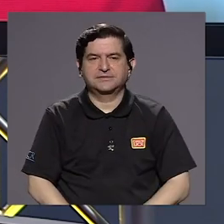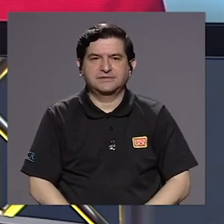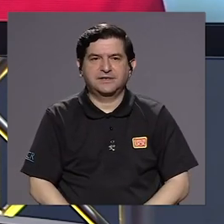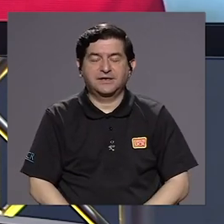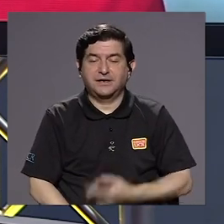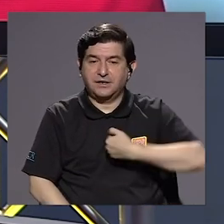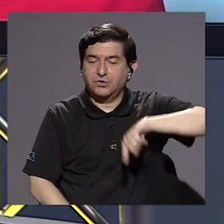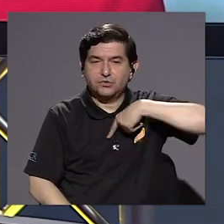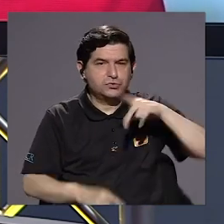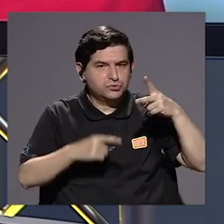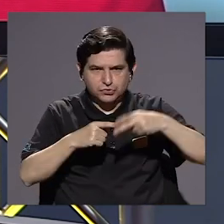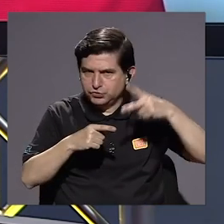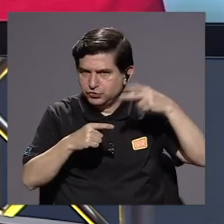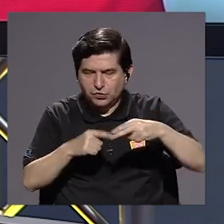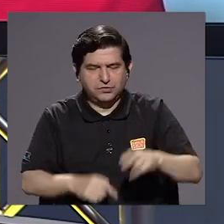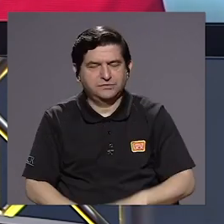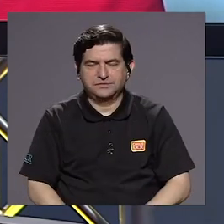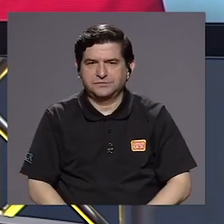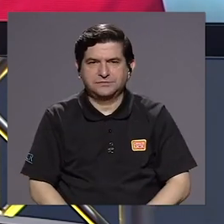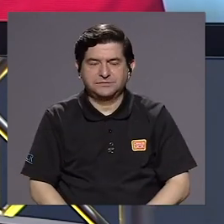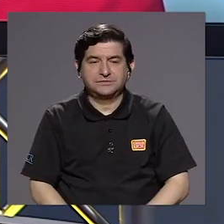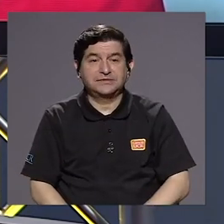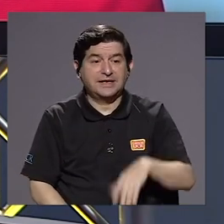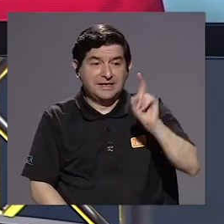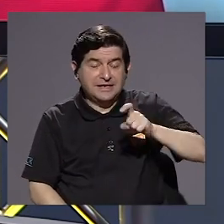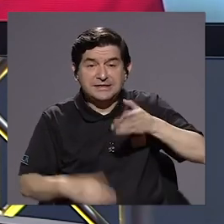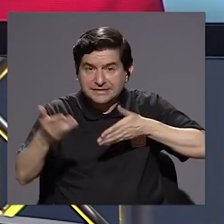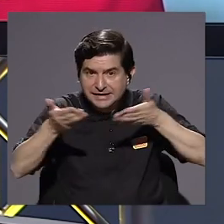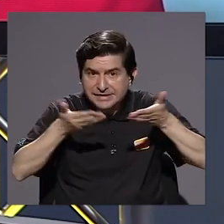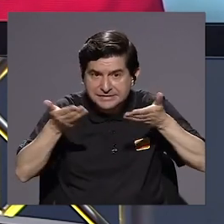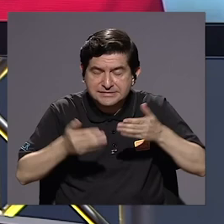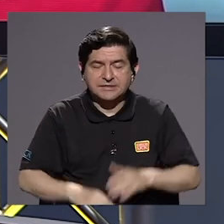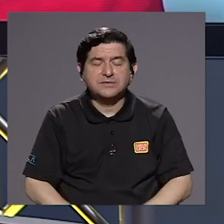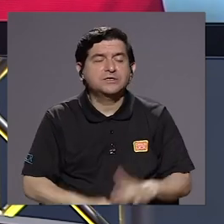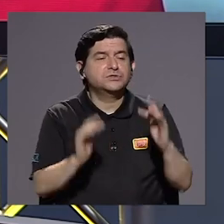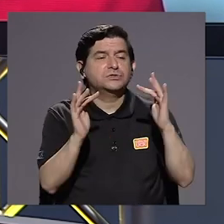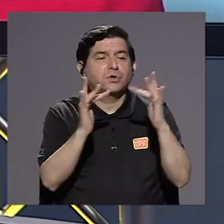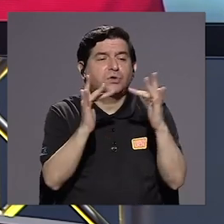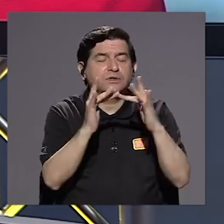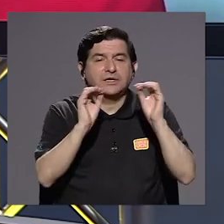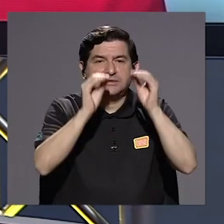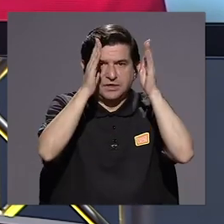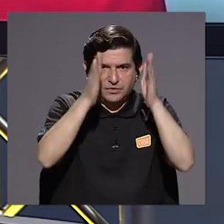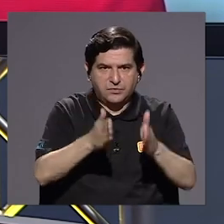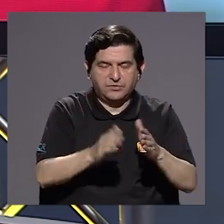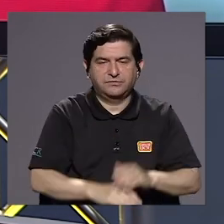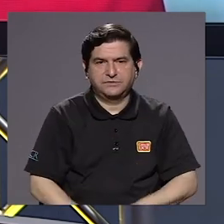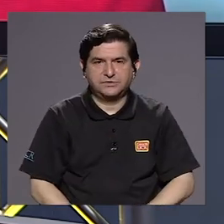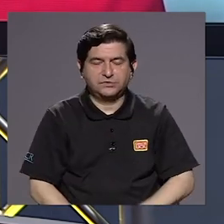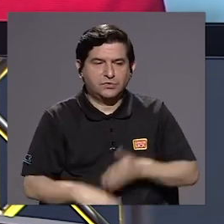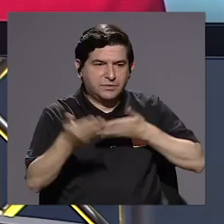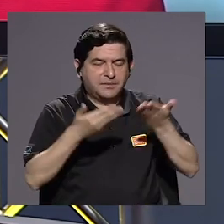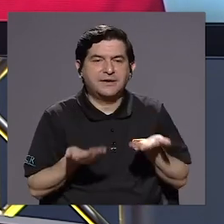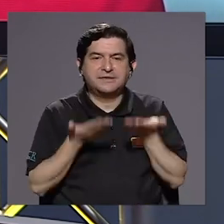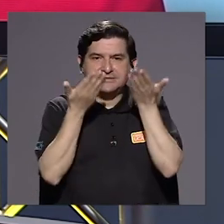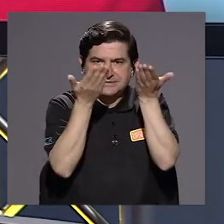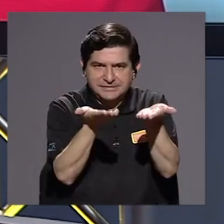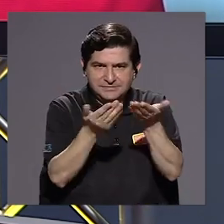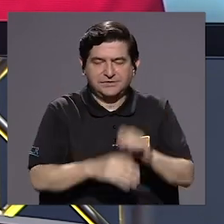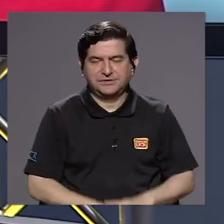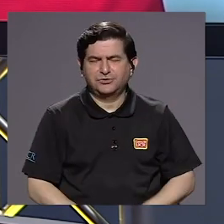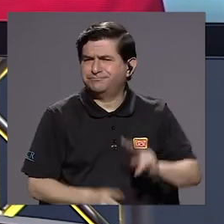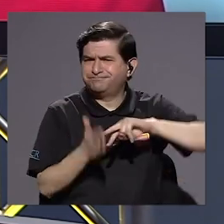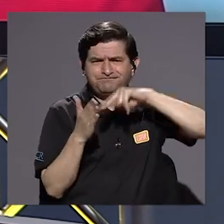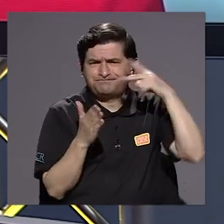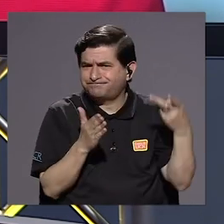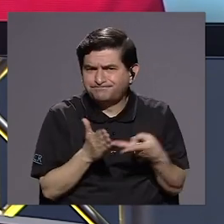Que nosotros no despedimos, que no damos, requerimos el servicio. Contratamos un docente en técnico para dar un servicio. En este